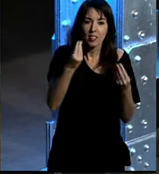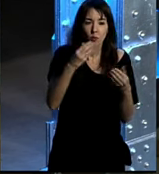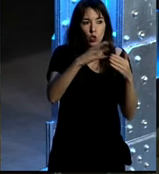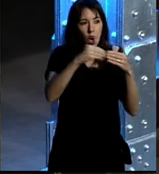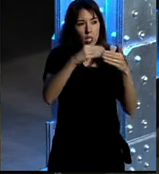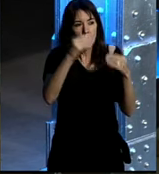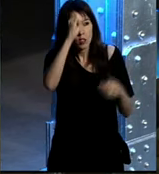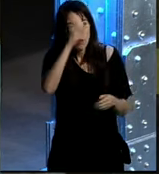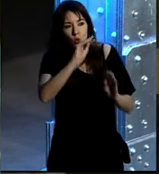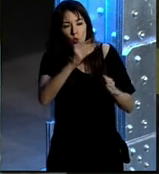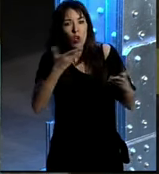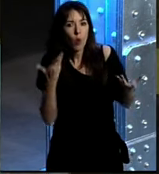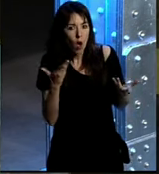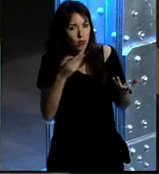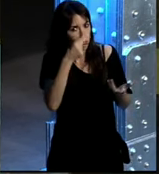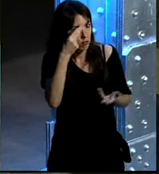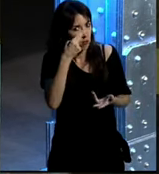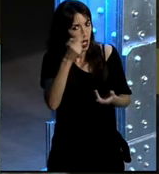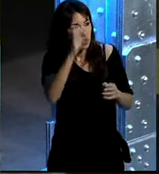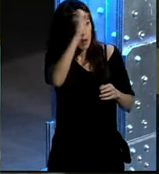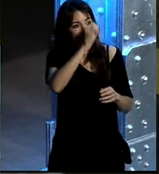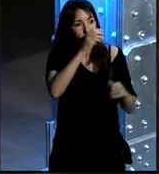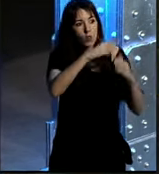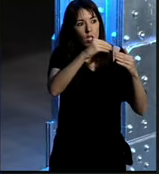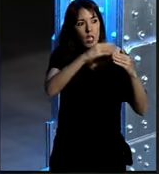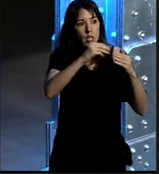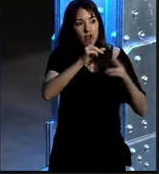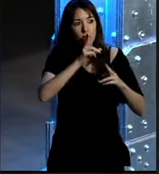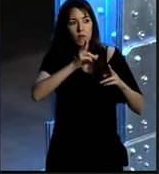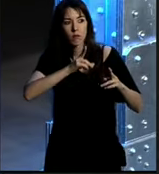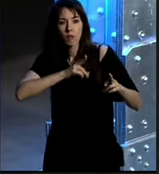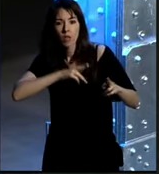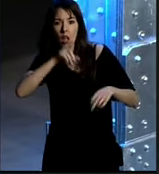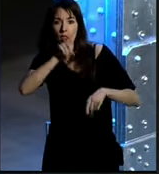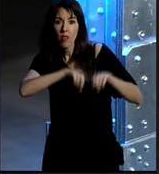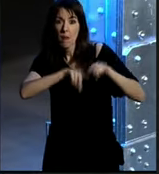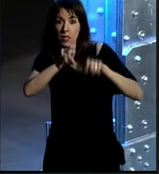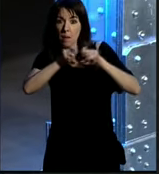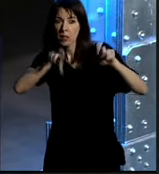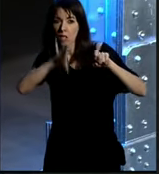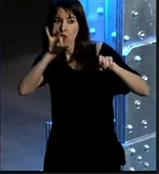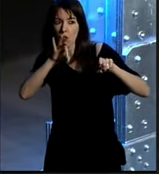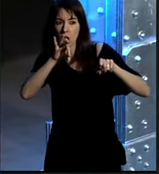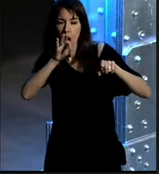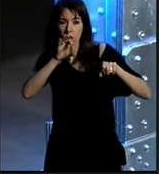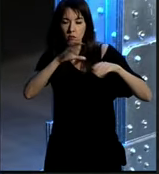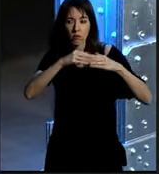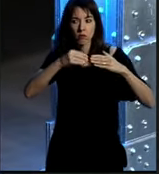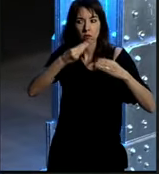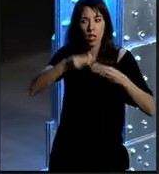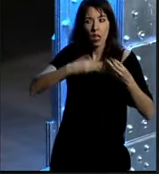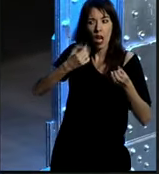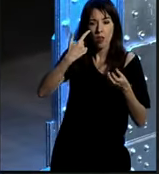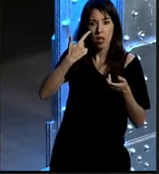cliente de todo momento y cuál puede ser la respuesta del cliente potencial en función de lo que la empresa decida la empresa va a decir